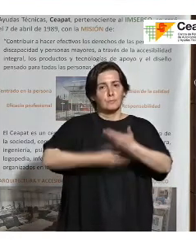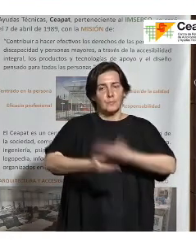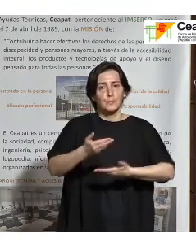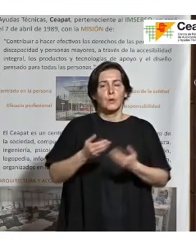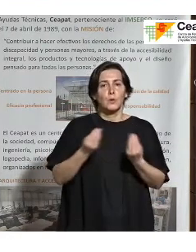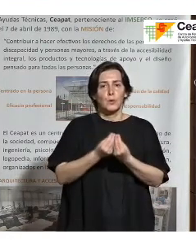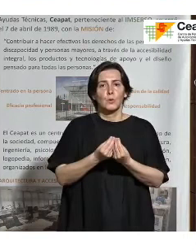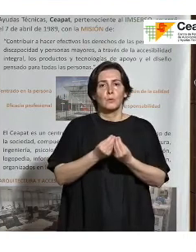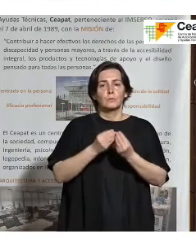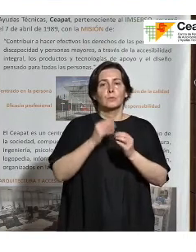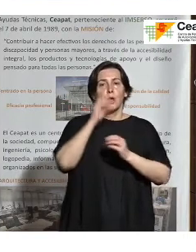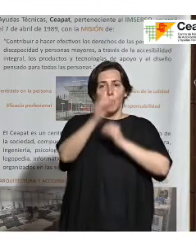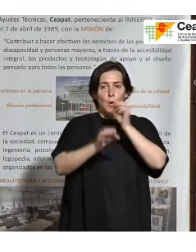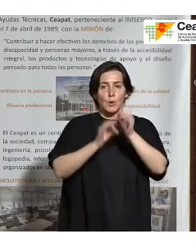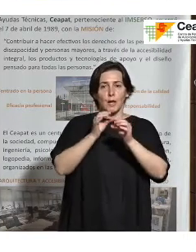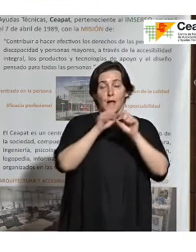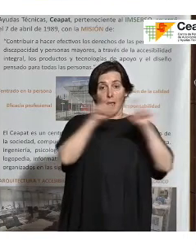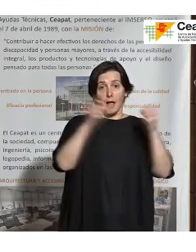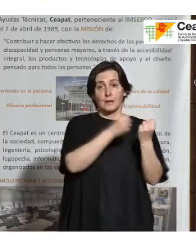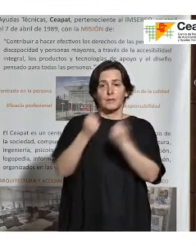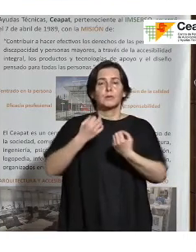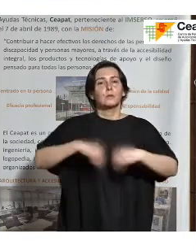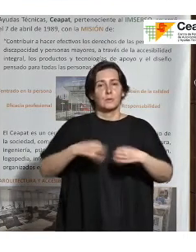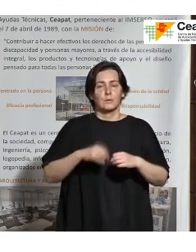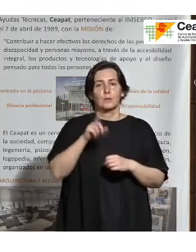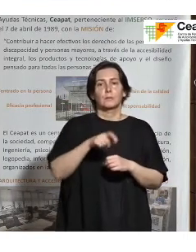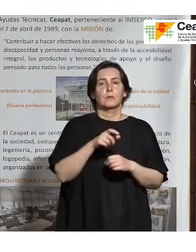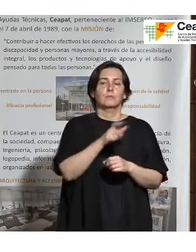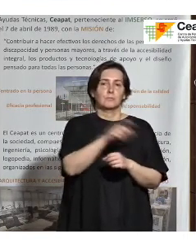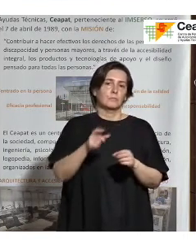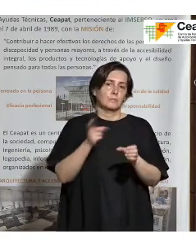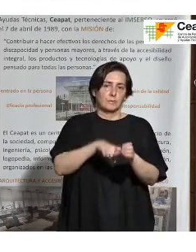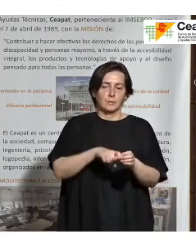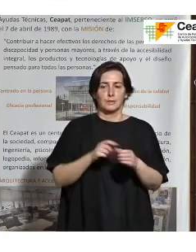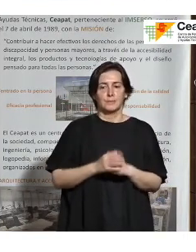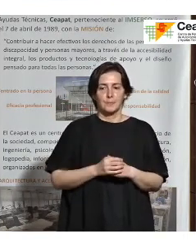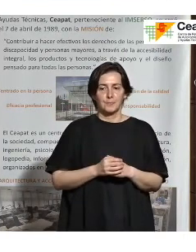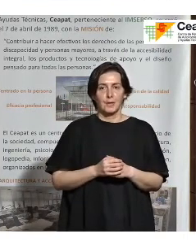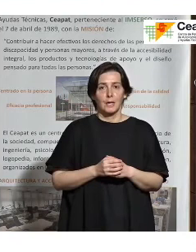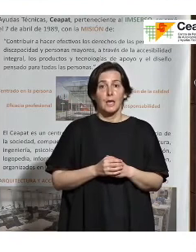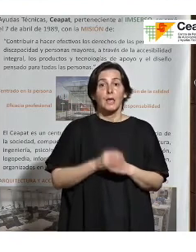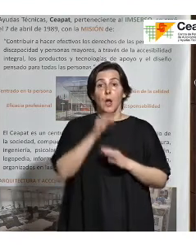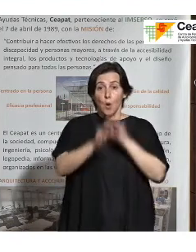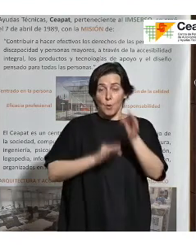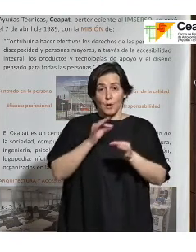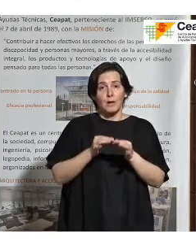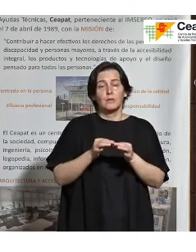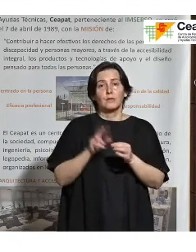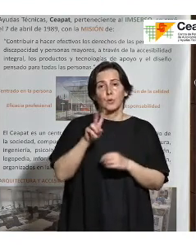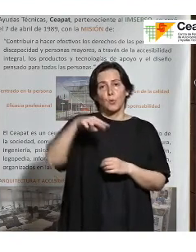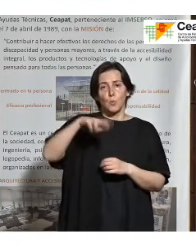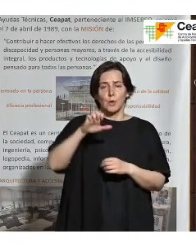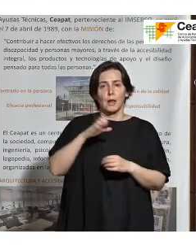con las organizaciones de normalización y todos los agentes implicados. Eso es lo que hemos hecho. La Organización de Normalización, UNE,